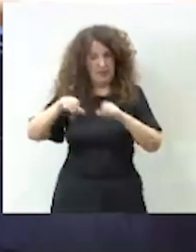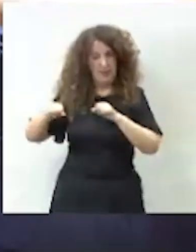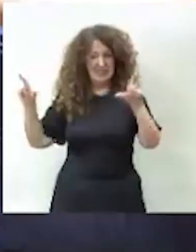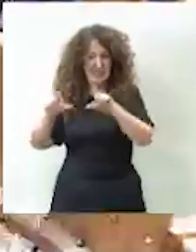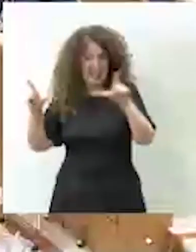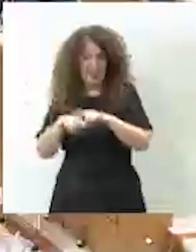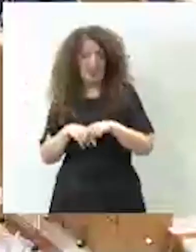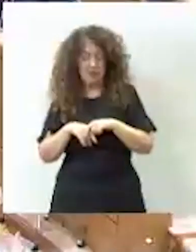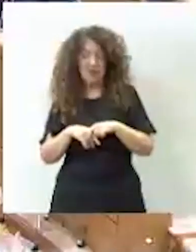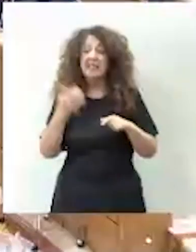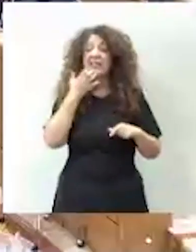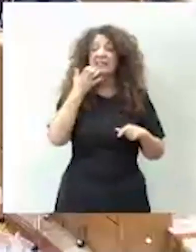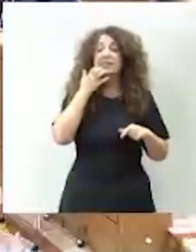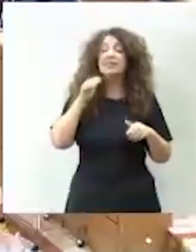puesto, cuente con el apoyo del Partido Popular.